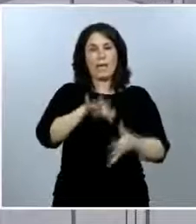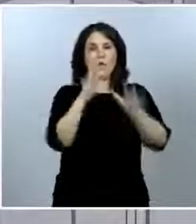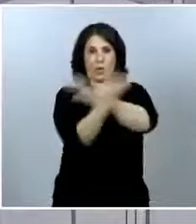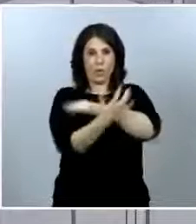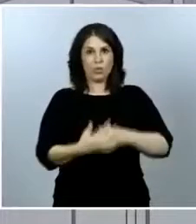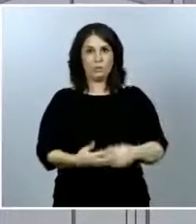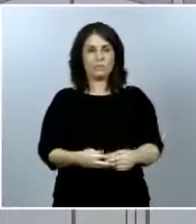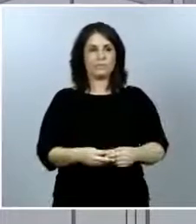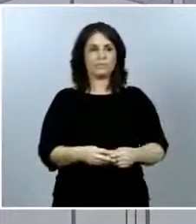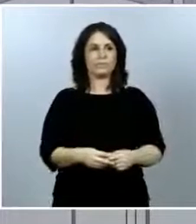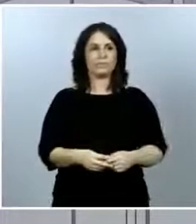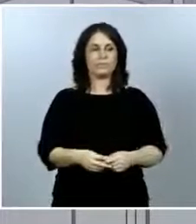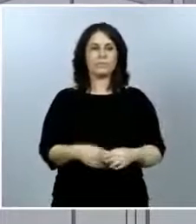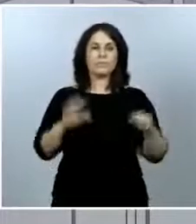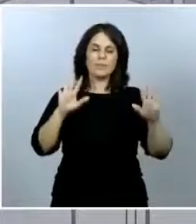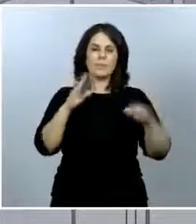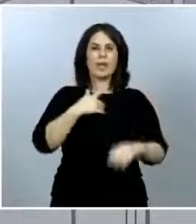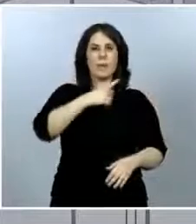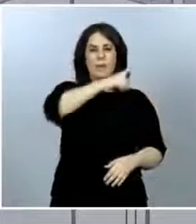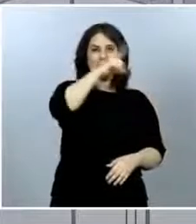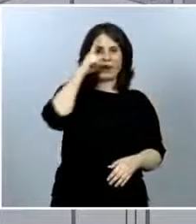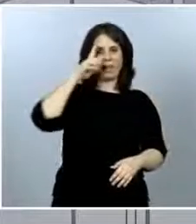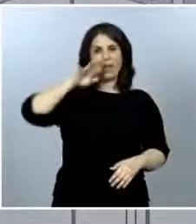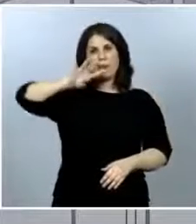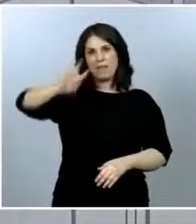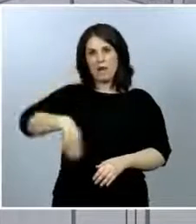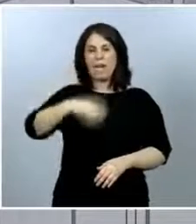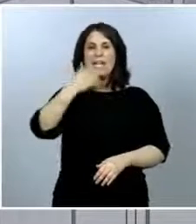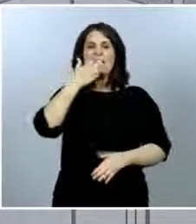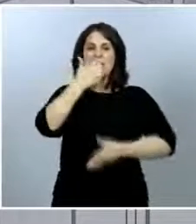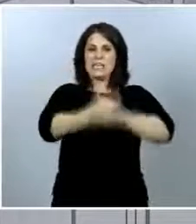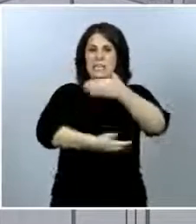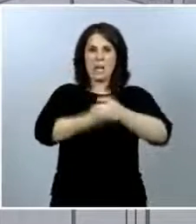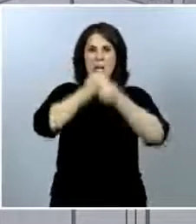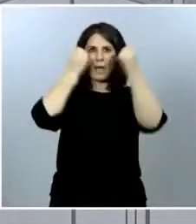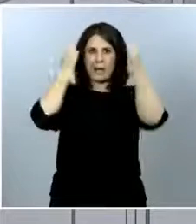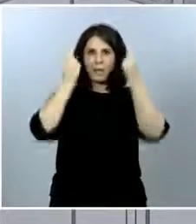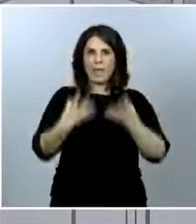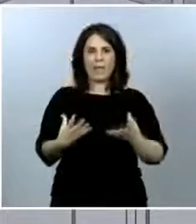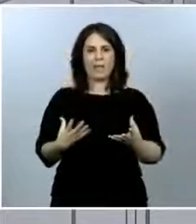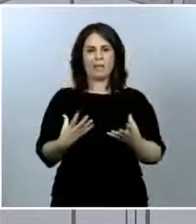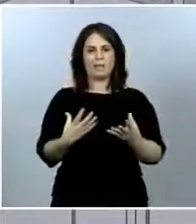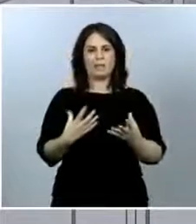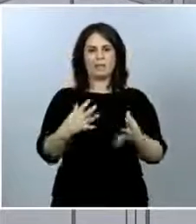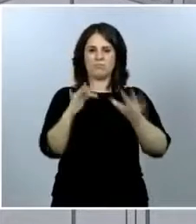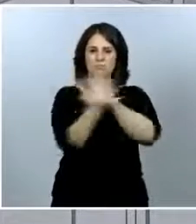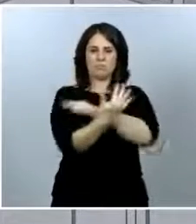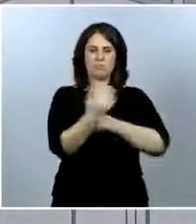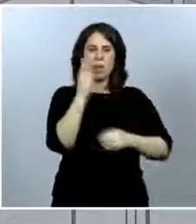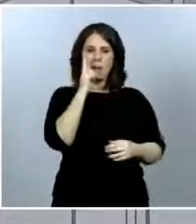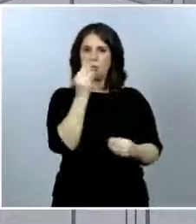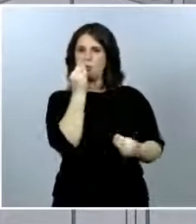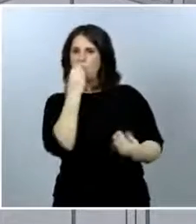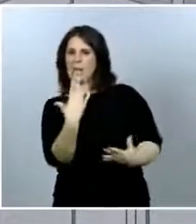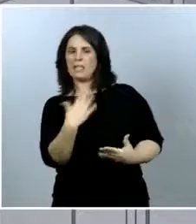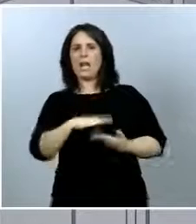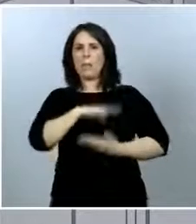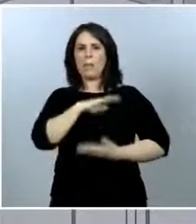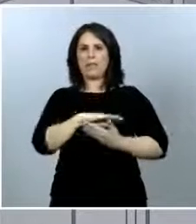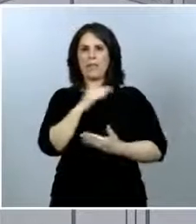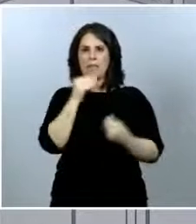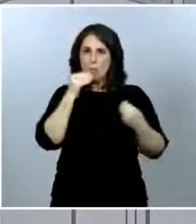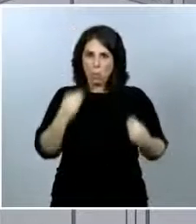Bueno, Madrid y Barcelona, si las cosas van bien, la evolución de la epidemia lo permite y las capacidades que tienen instaladas, que en principio son buenas,